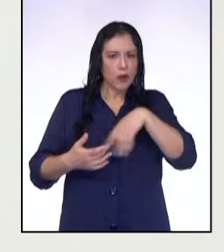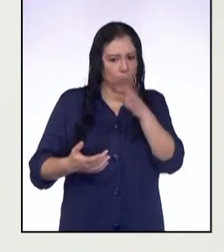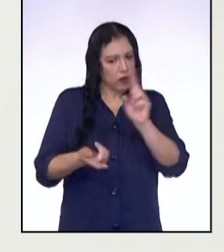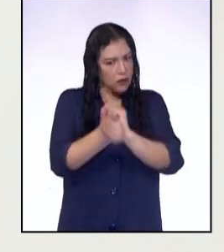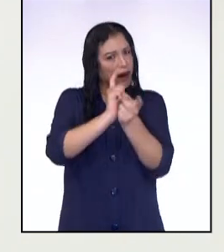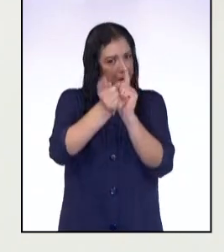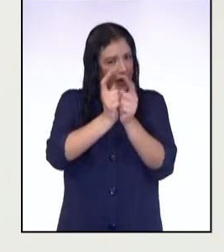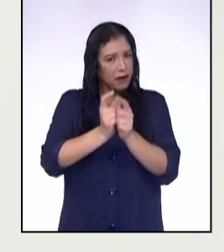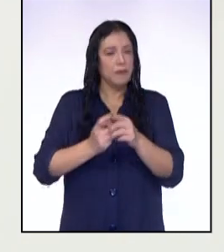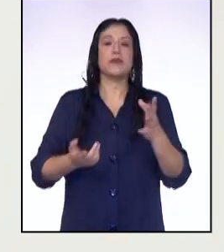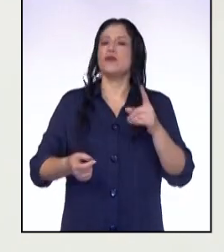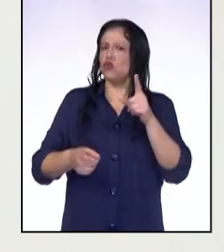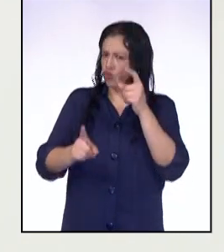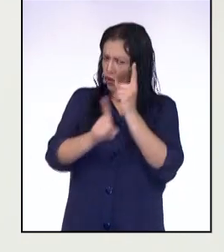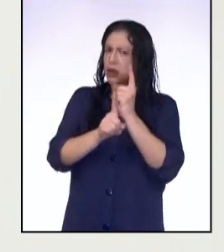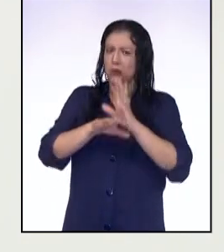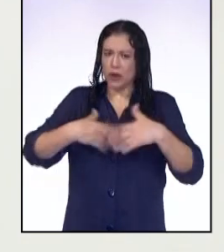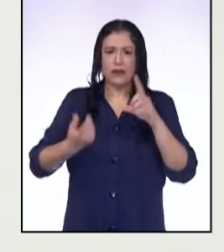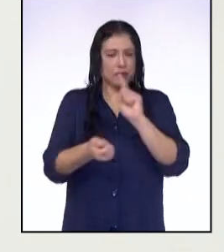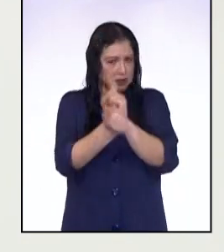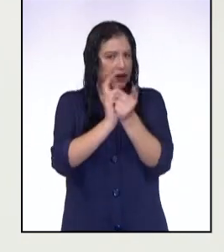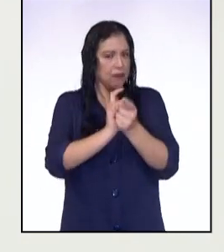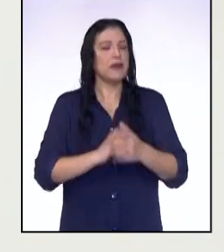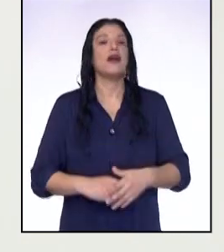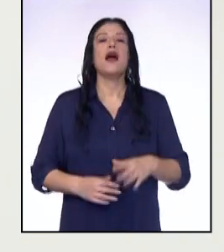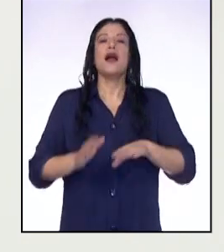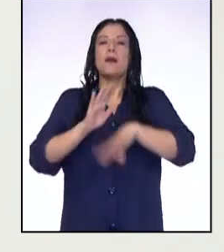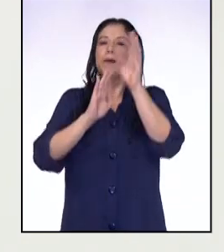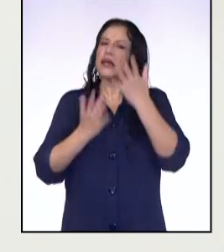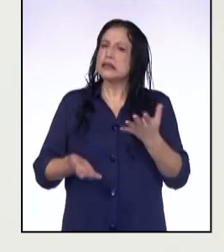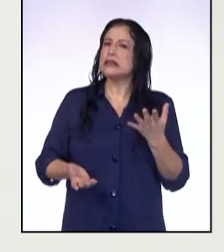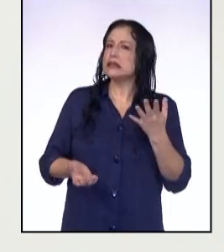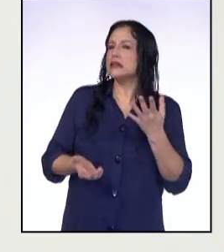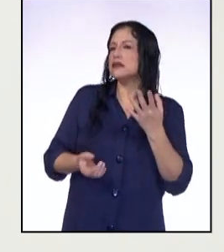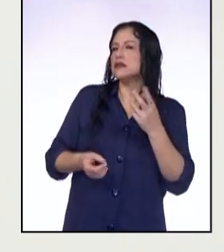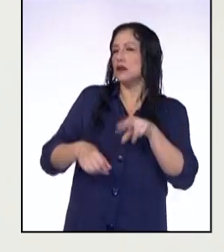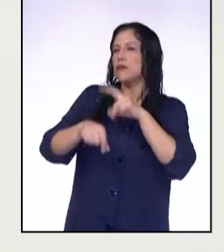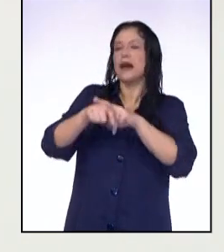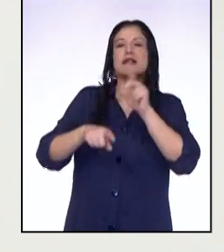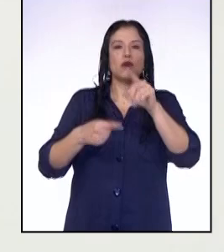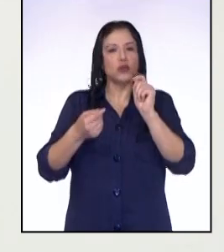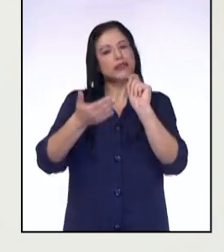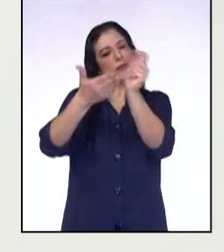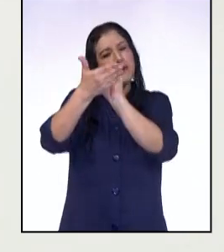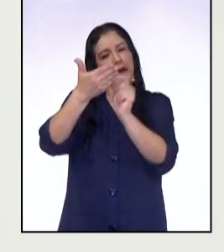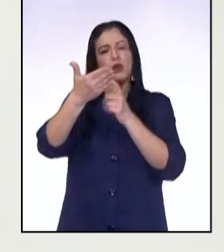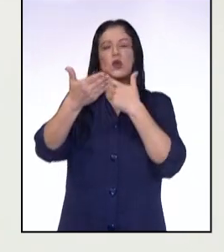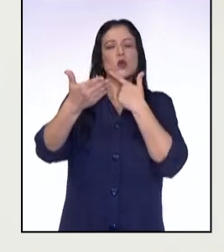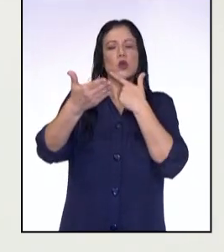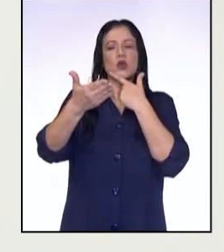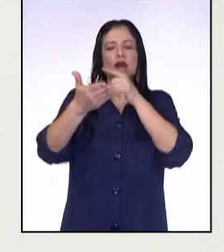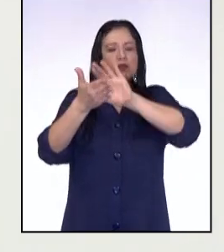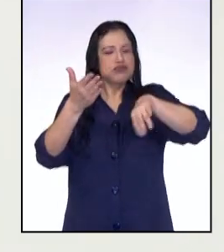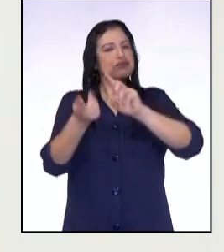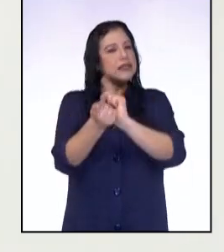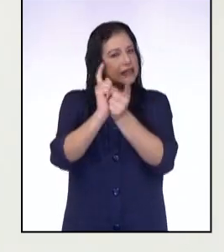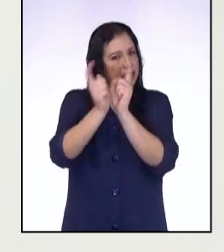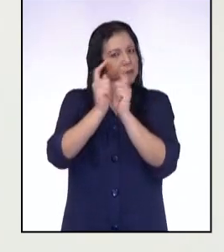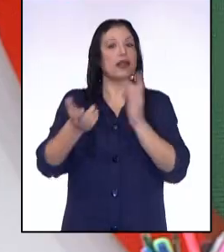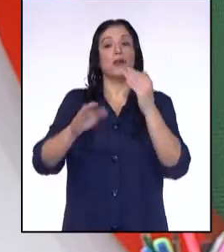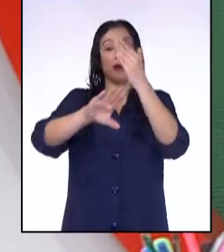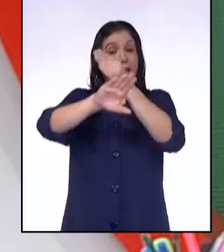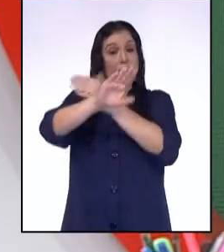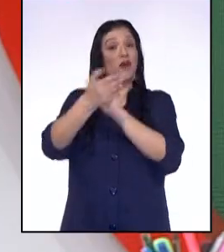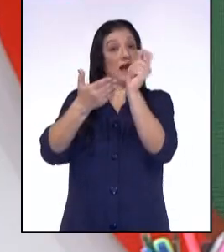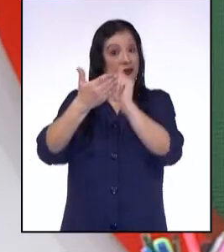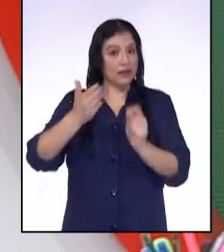Por supuesto, no hay ningún problema. Lo más probable es que en el desarrollo del borrador hagamos algunos cambios para mejorar nuestro texto.